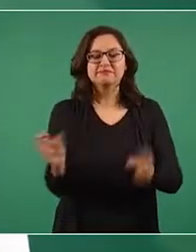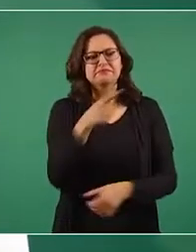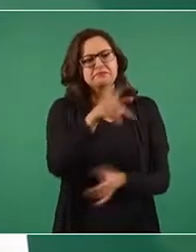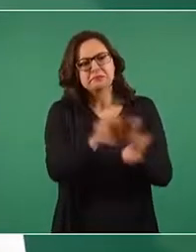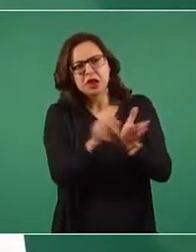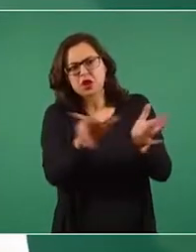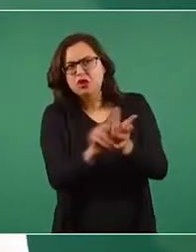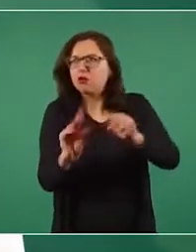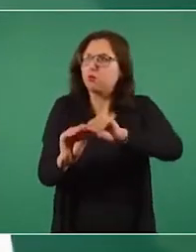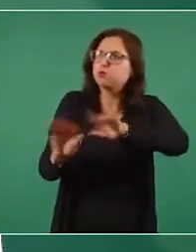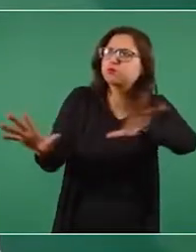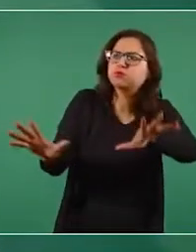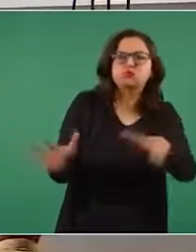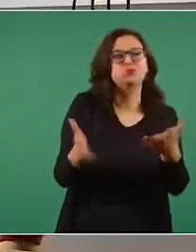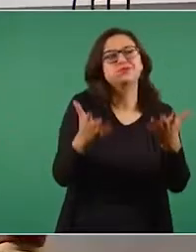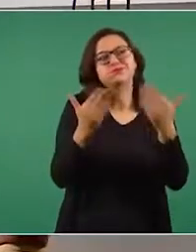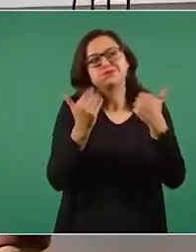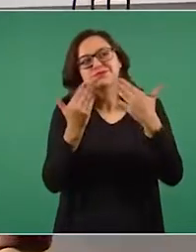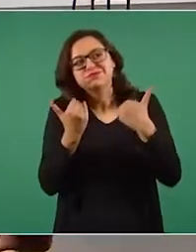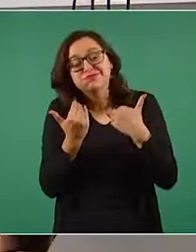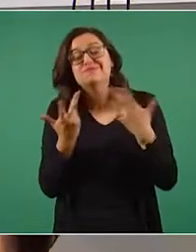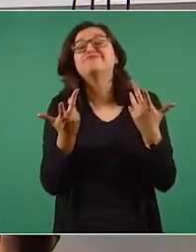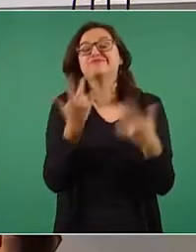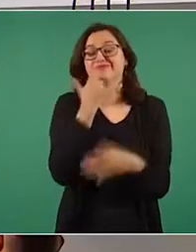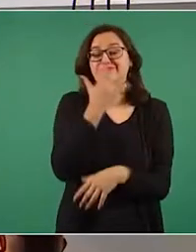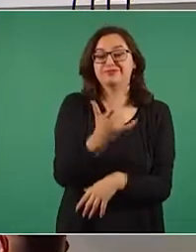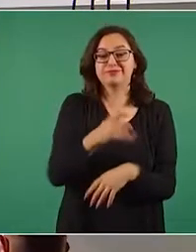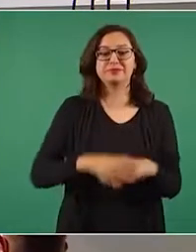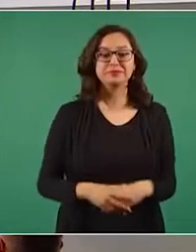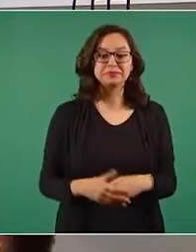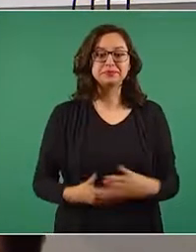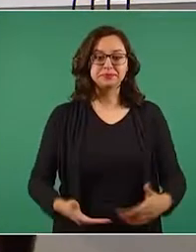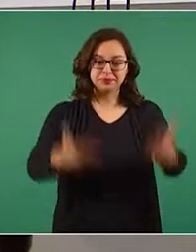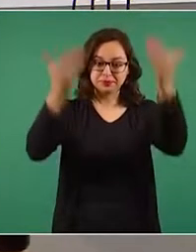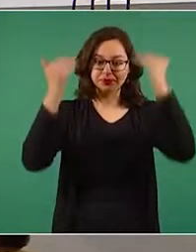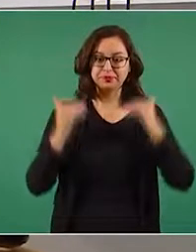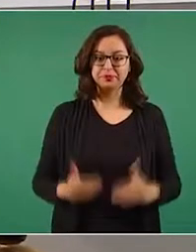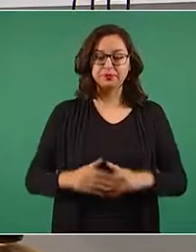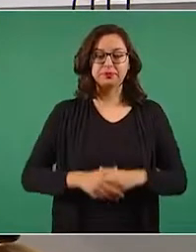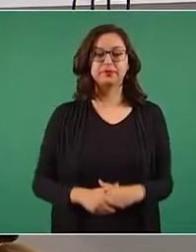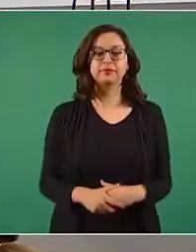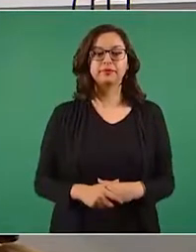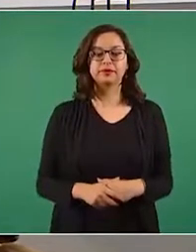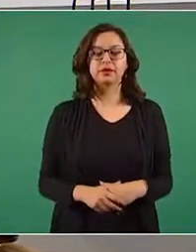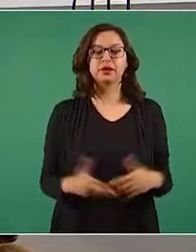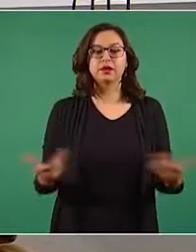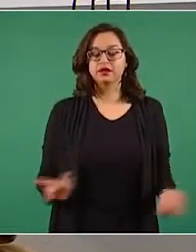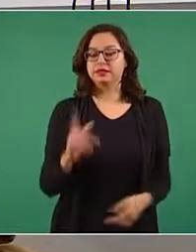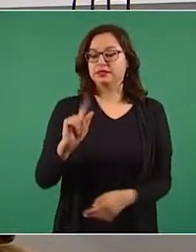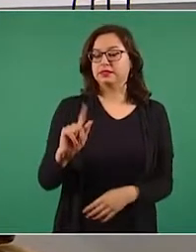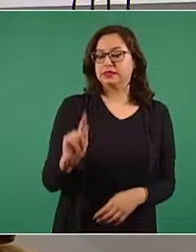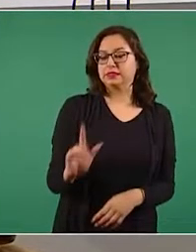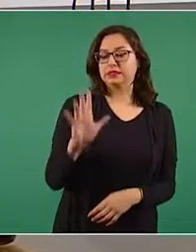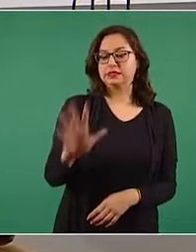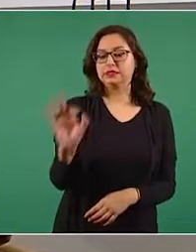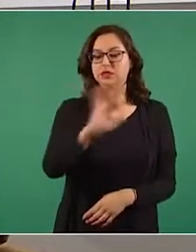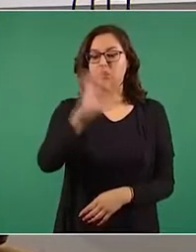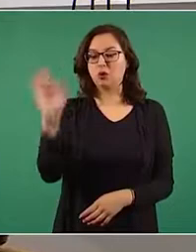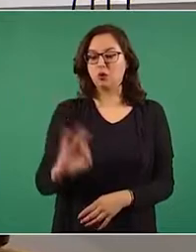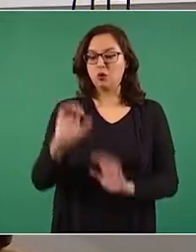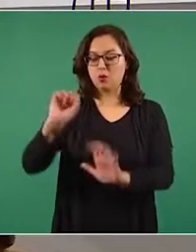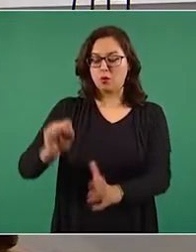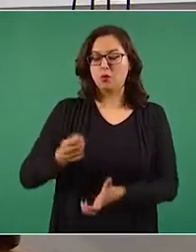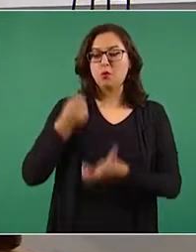Vamos con la siguiente nota. Falso, que se recortó 75 por ciento de los recursos